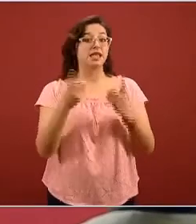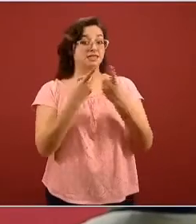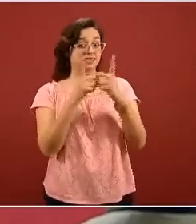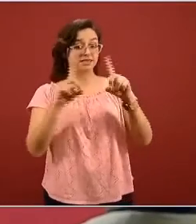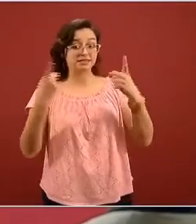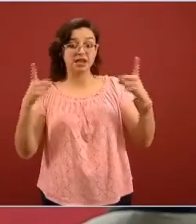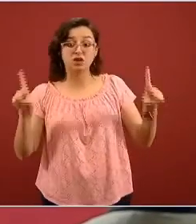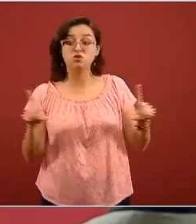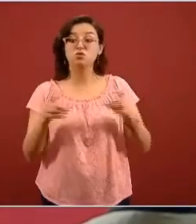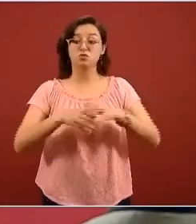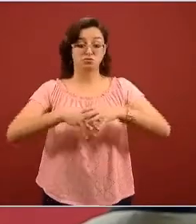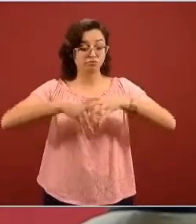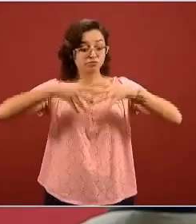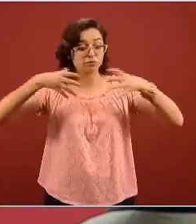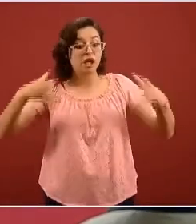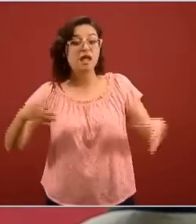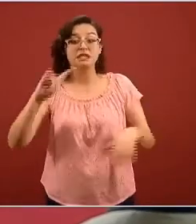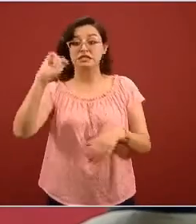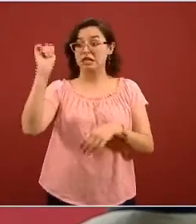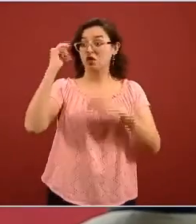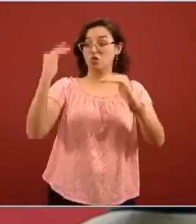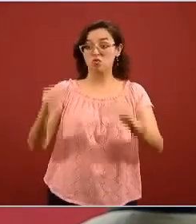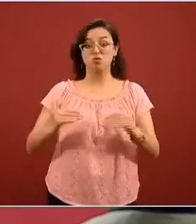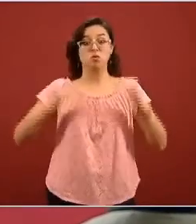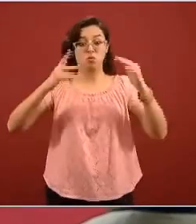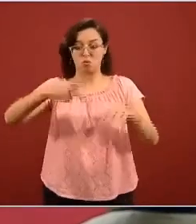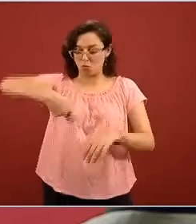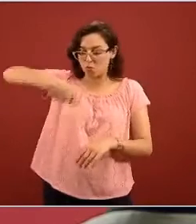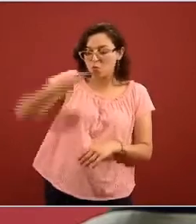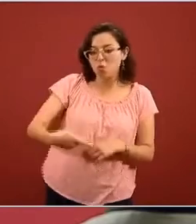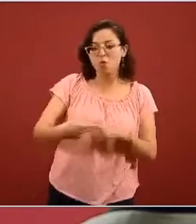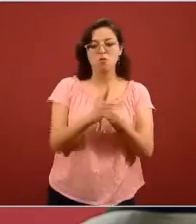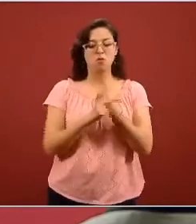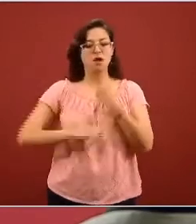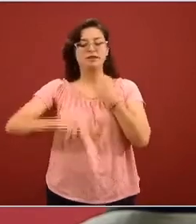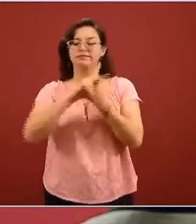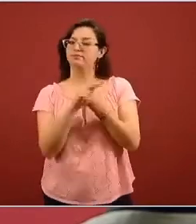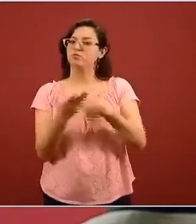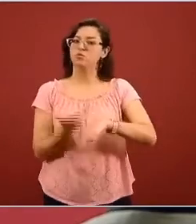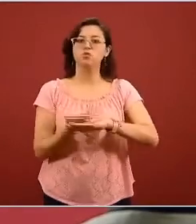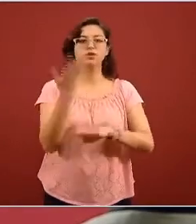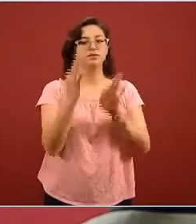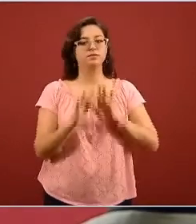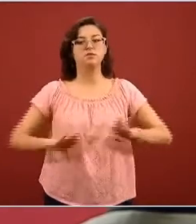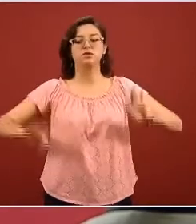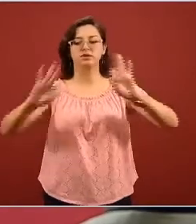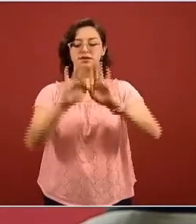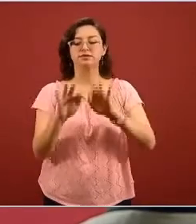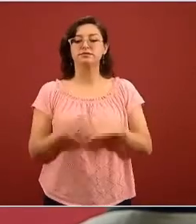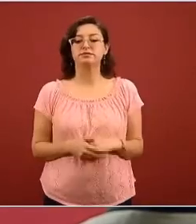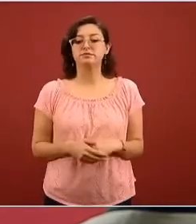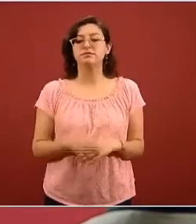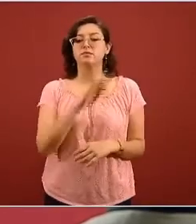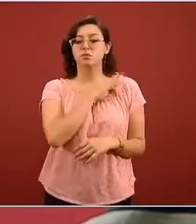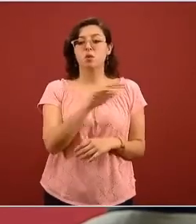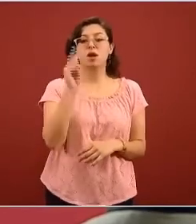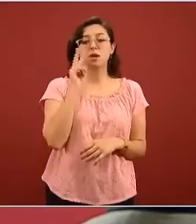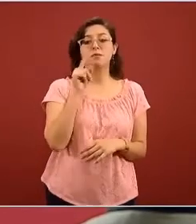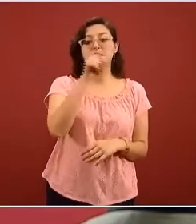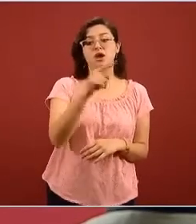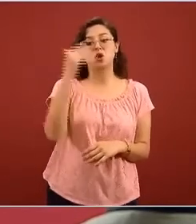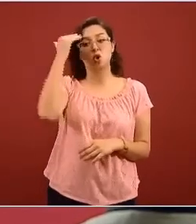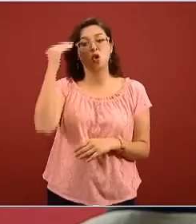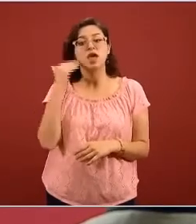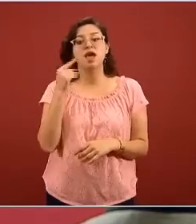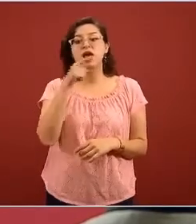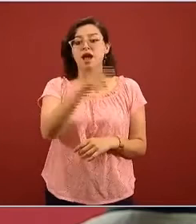desarrollo tecnológico soberano son imprescindibles para un país bueno como ustedes pueden ver Corea dedica